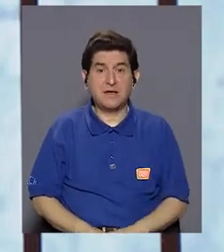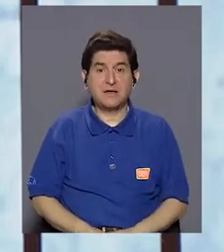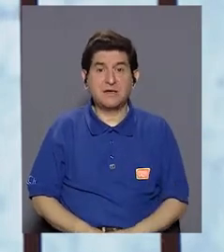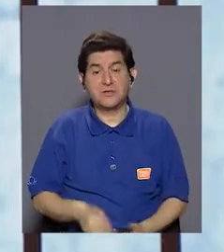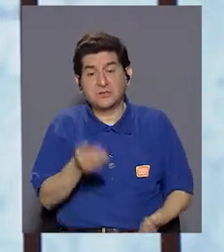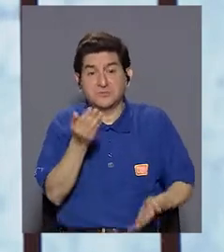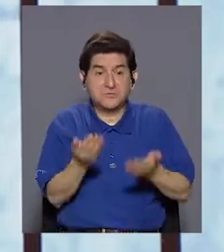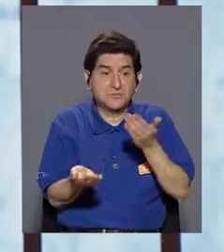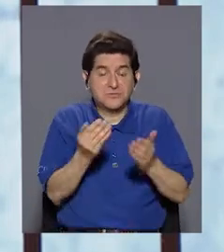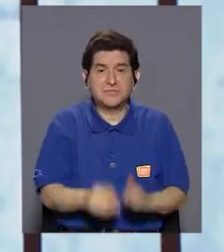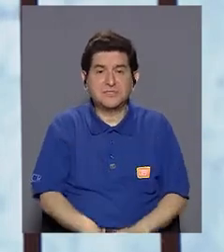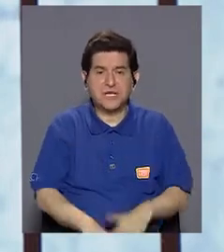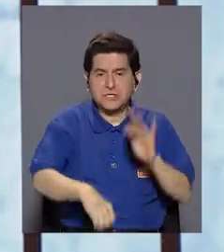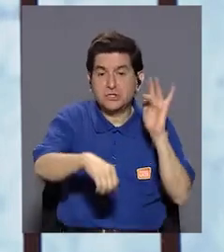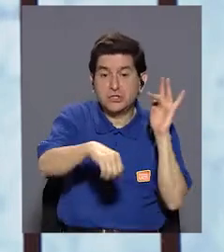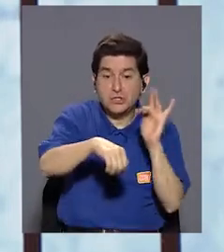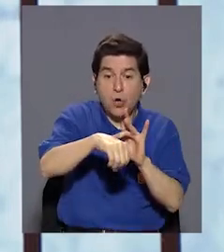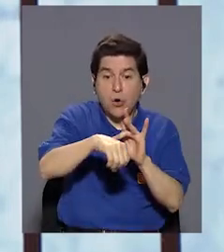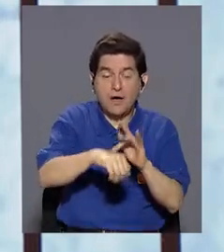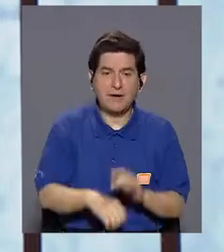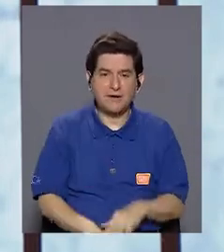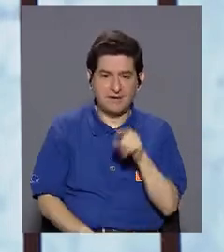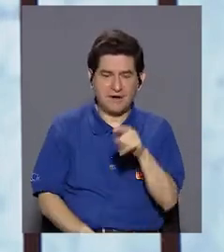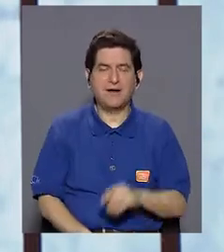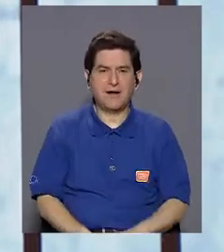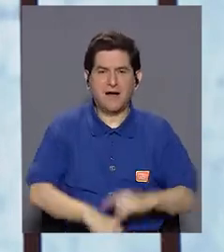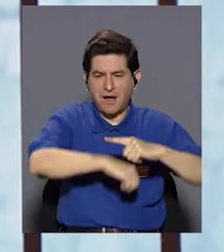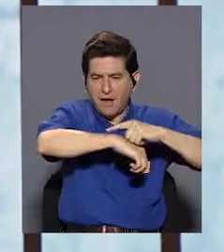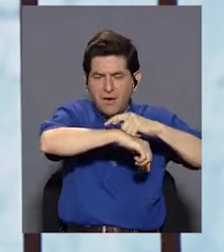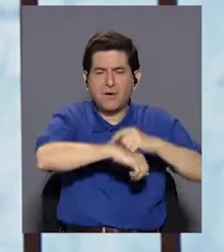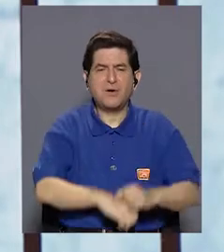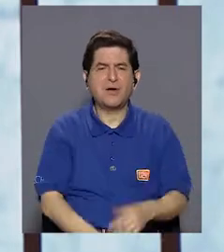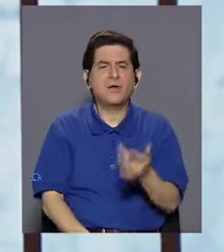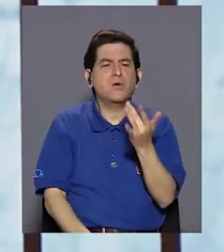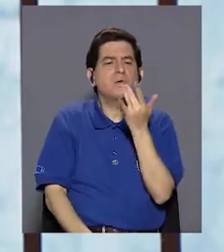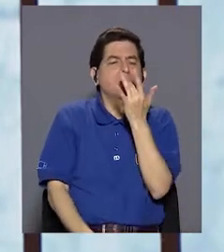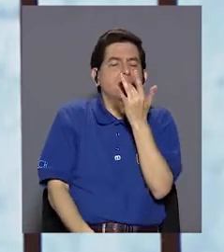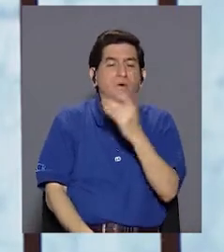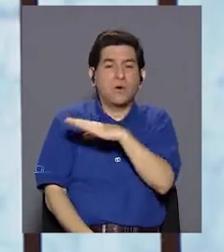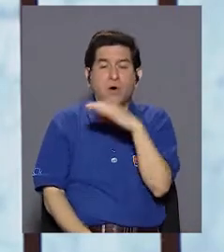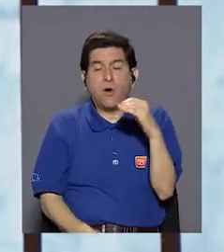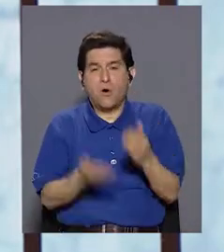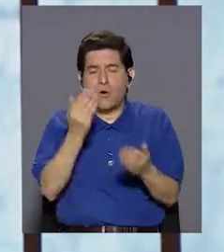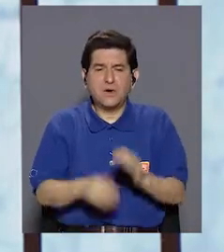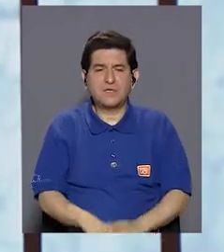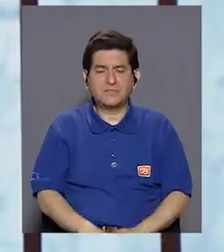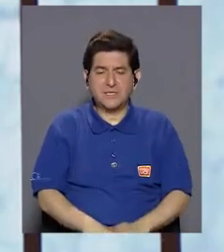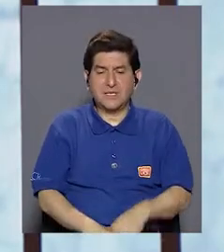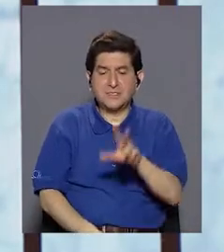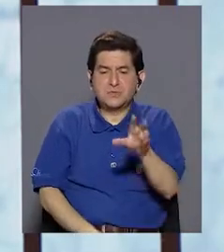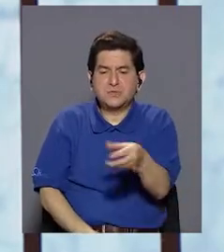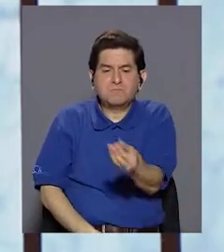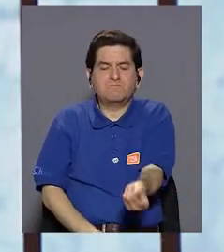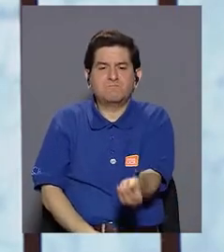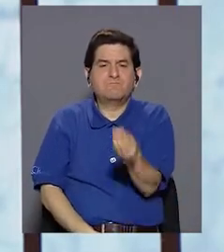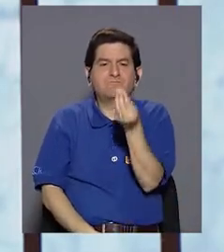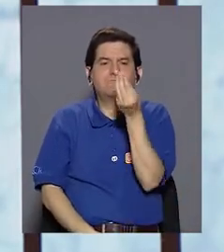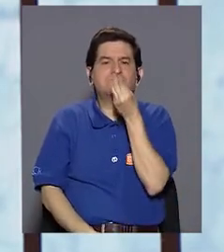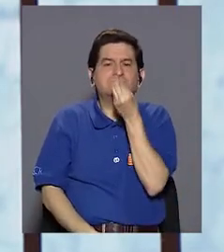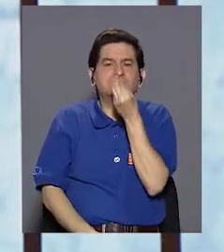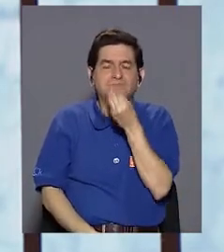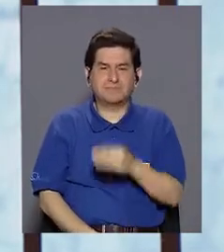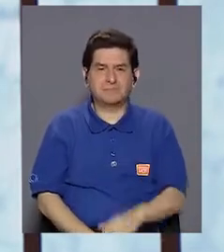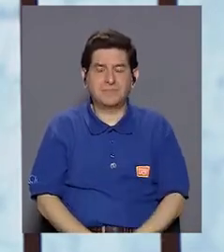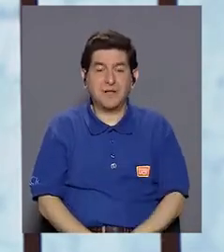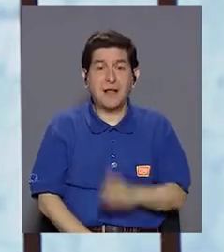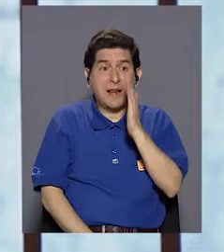tanto, la tocan, por curiosidad tocan la baba y se la llevan a la boca, o cogen la babosa y se la llevan a